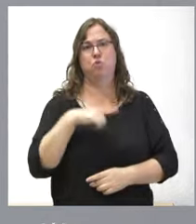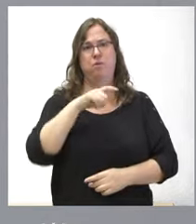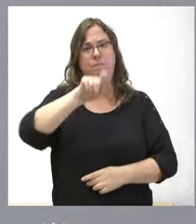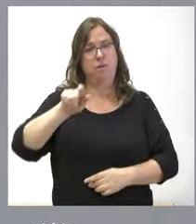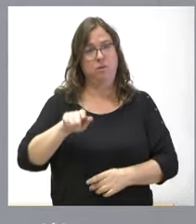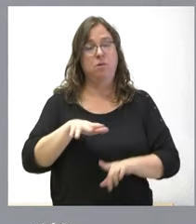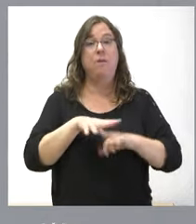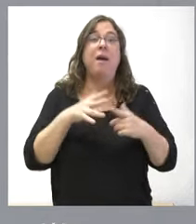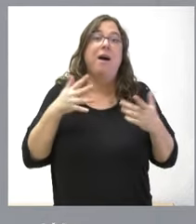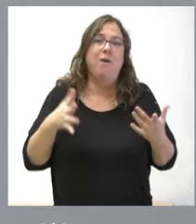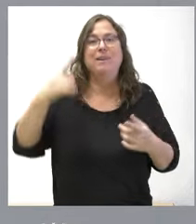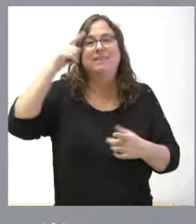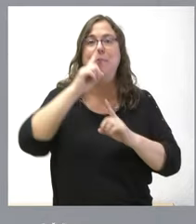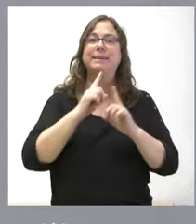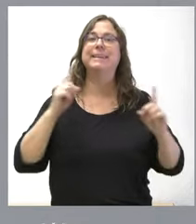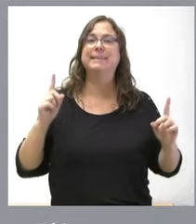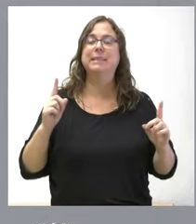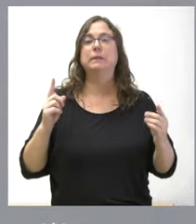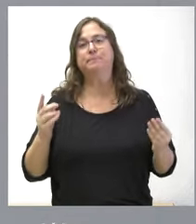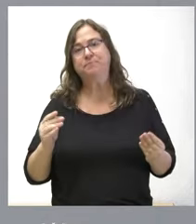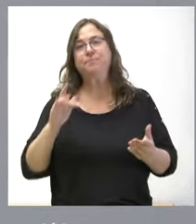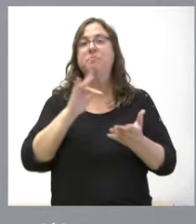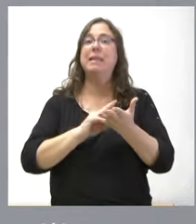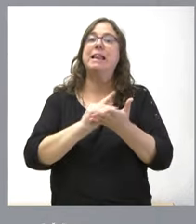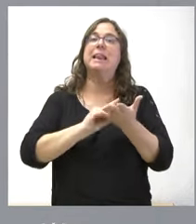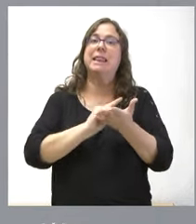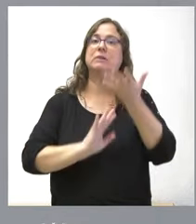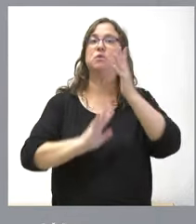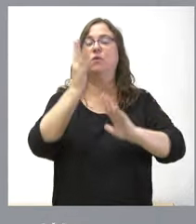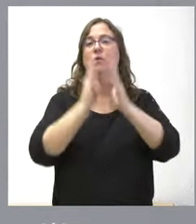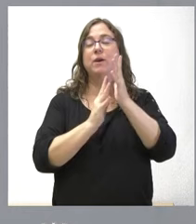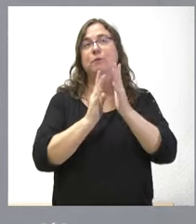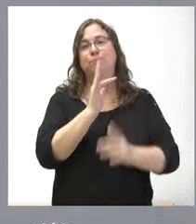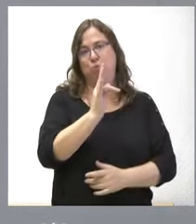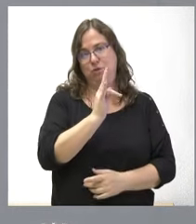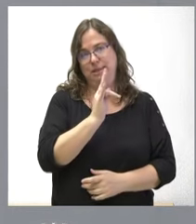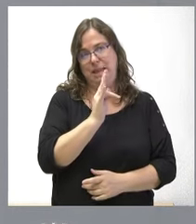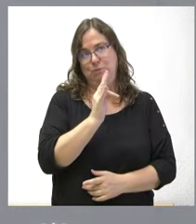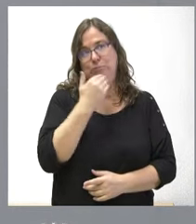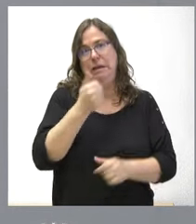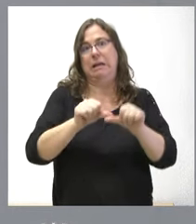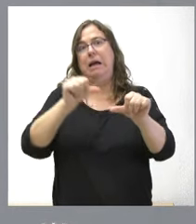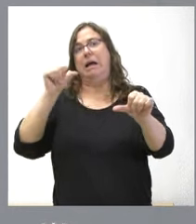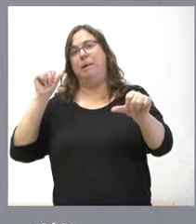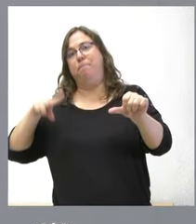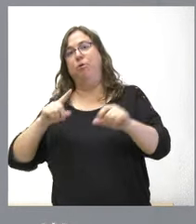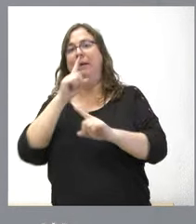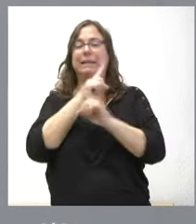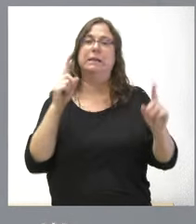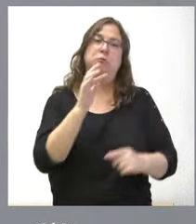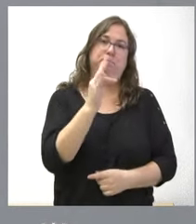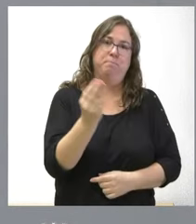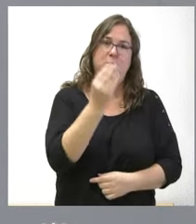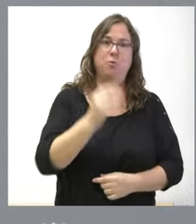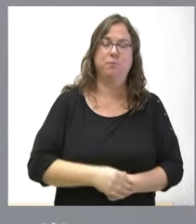a pesar de que este año, como todos ustedes saben, está teniendo algunos datos en materia de incendios más favorables que la media de los precedentes. 400